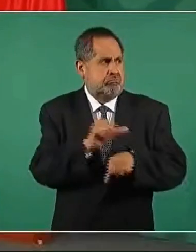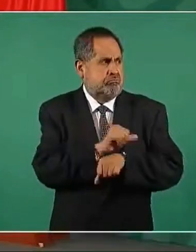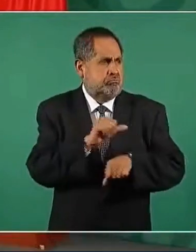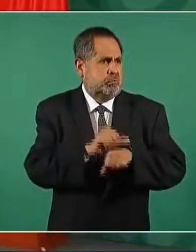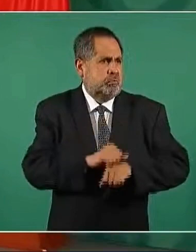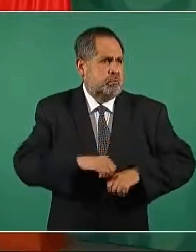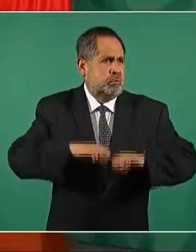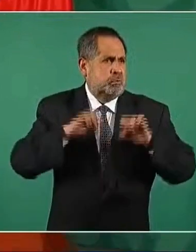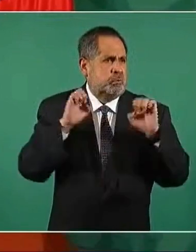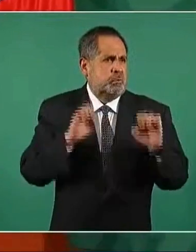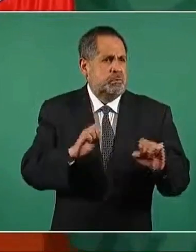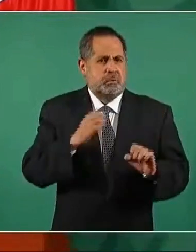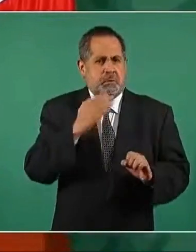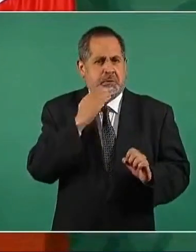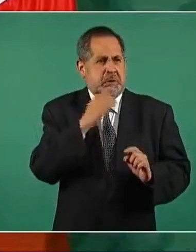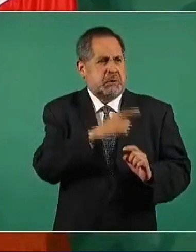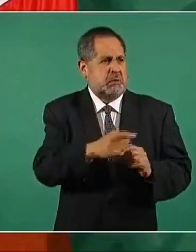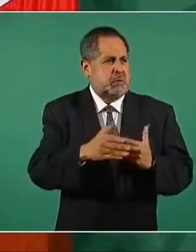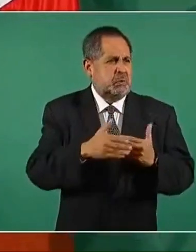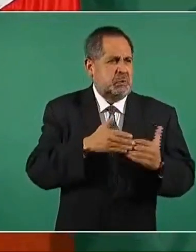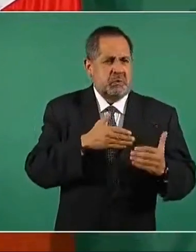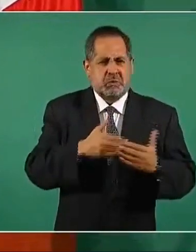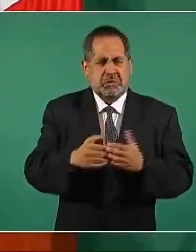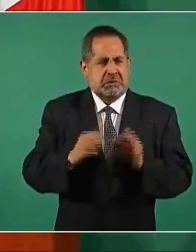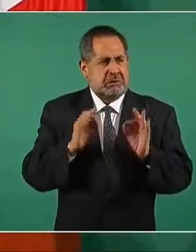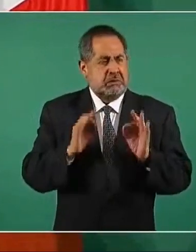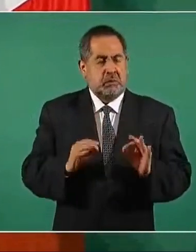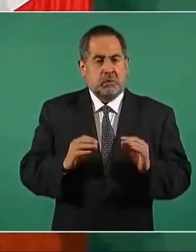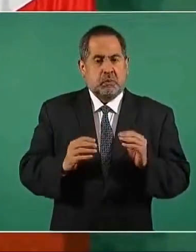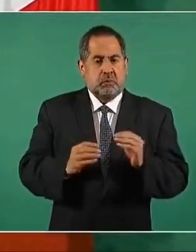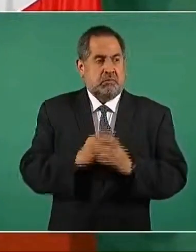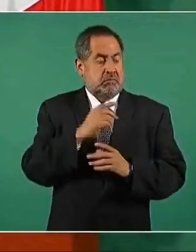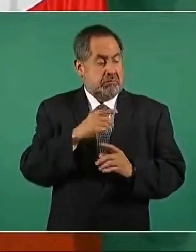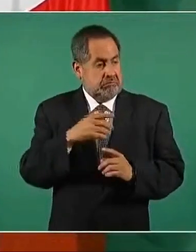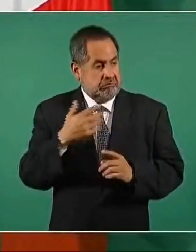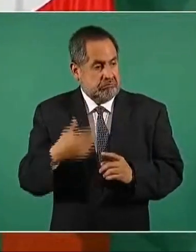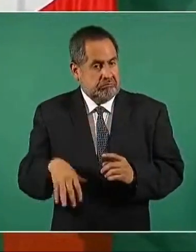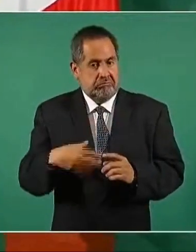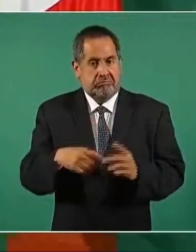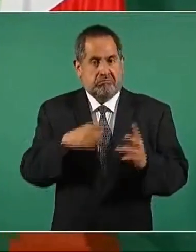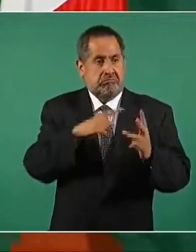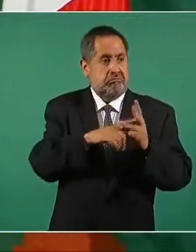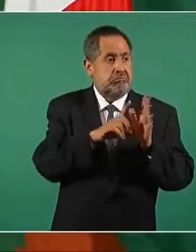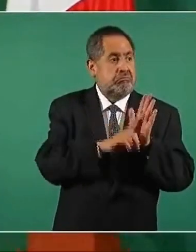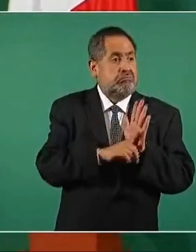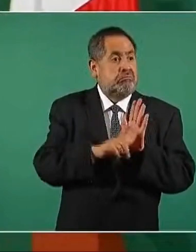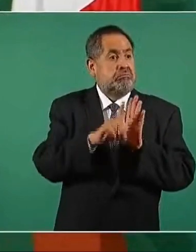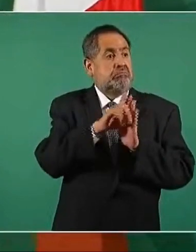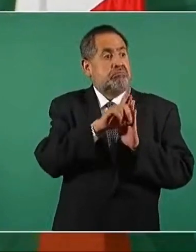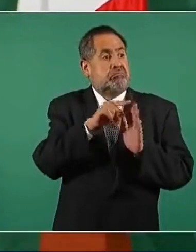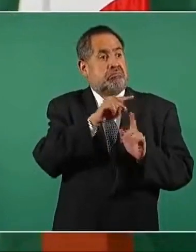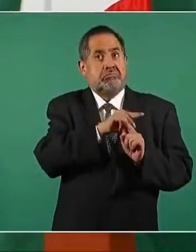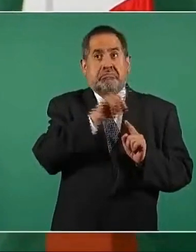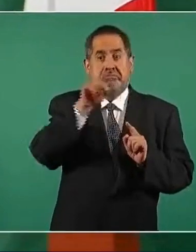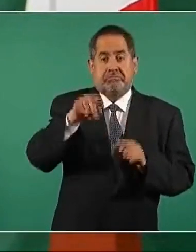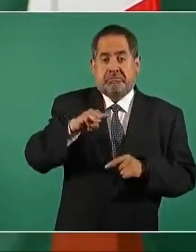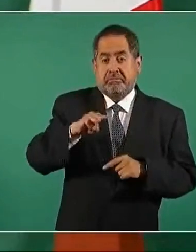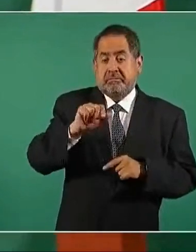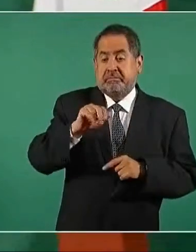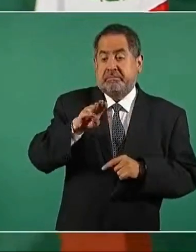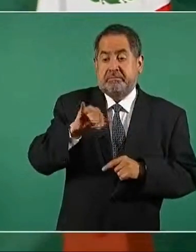último modelo, ya hasta tiene departamento en Miami